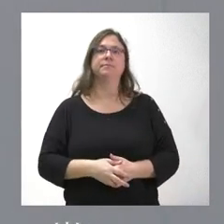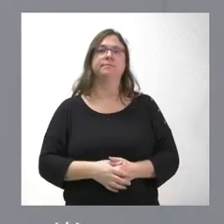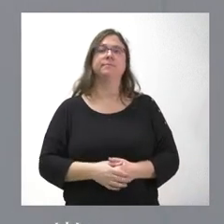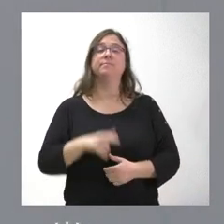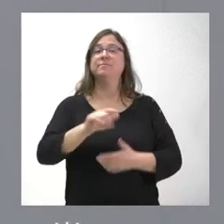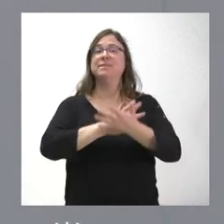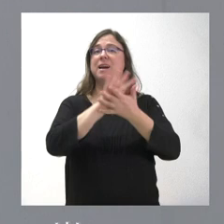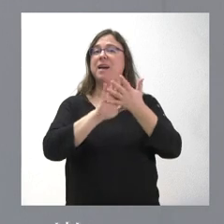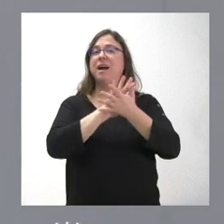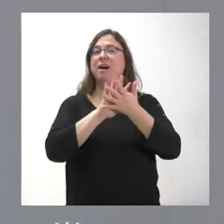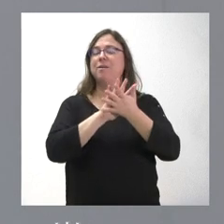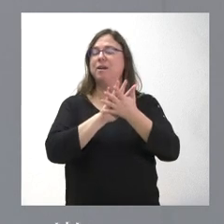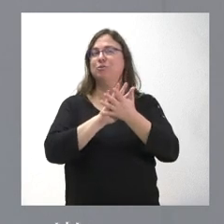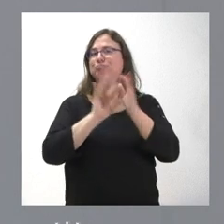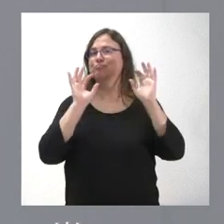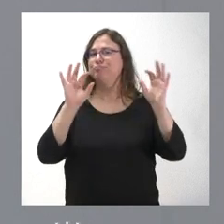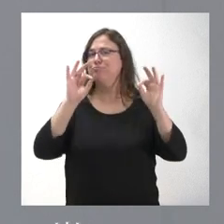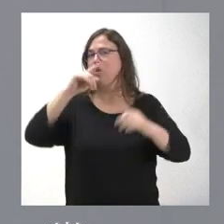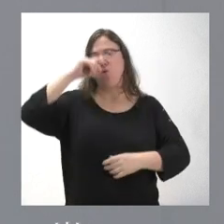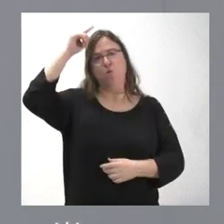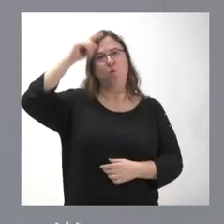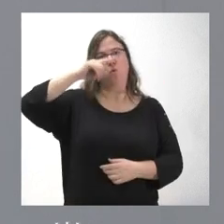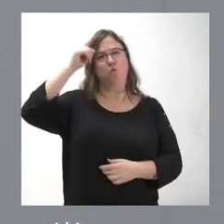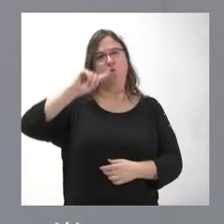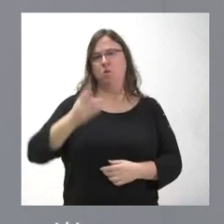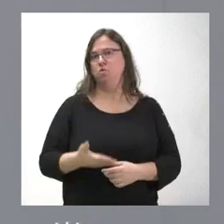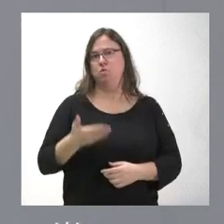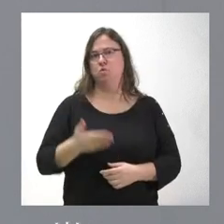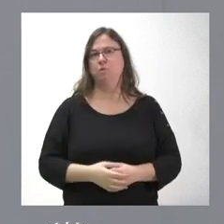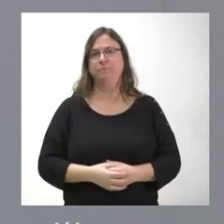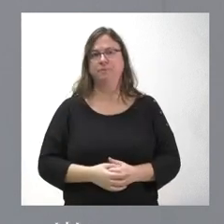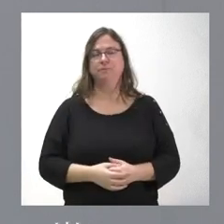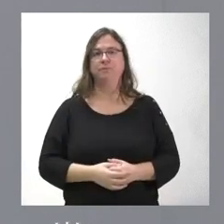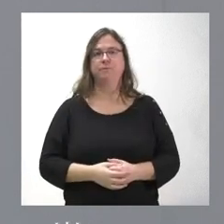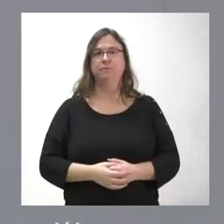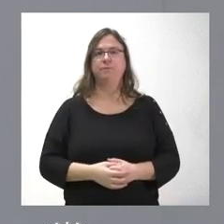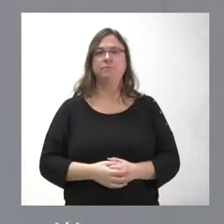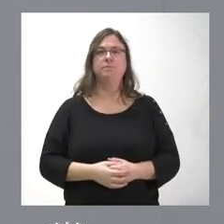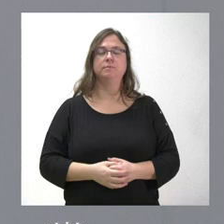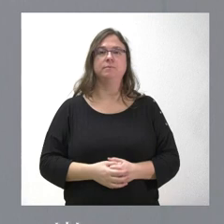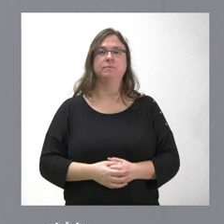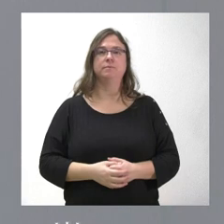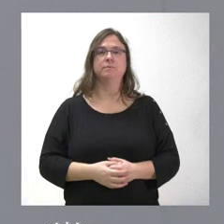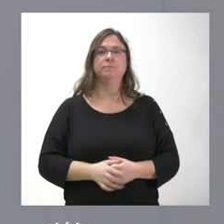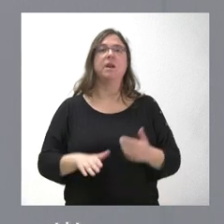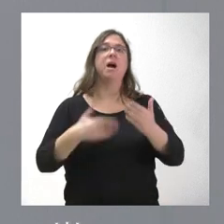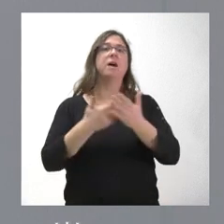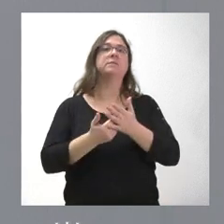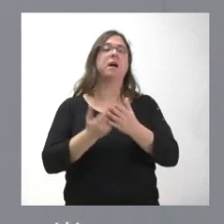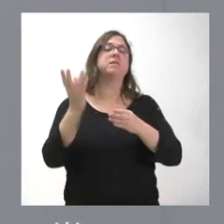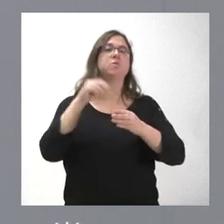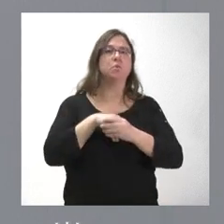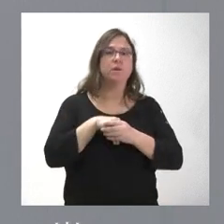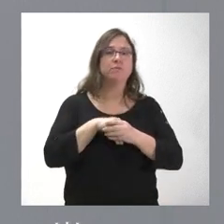Estamos hablando de un evento cultural de primer orden y que incluye, como les digo,